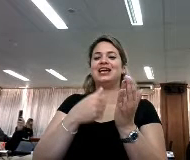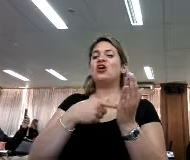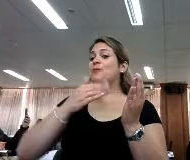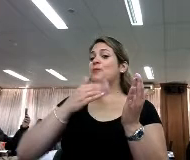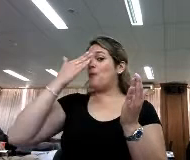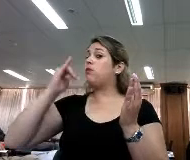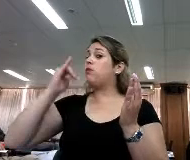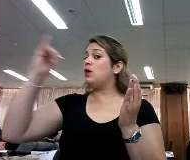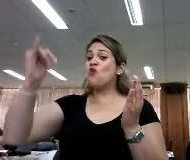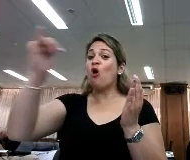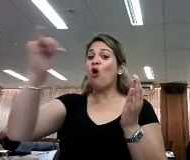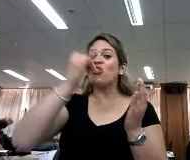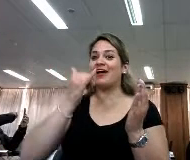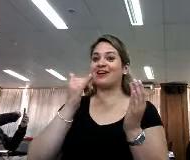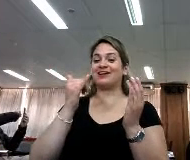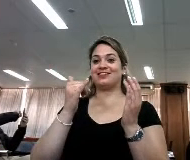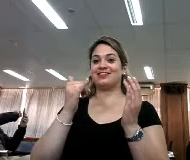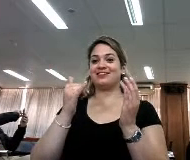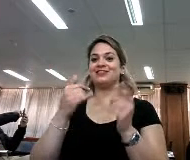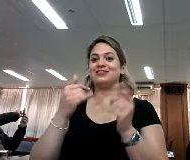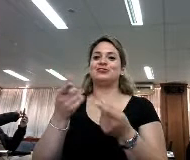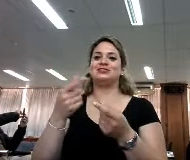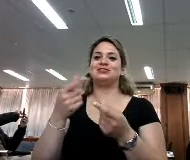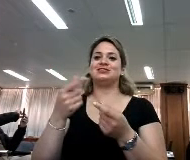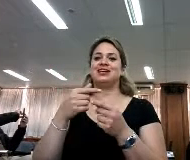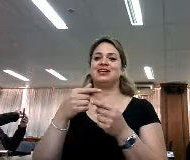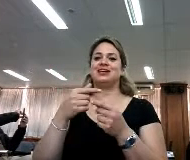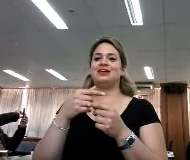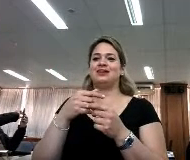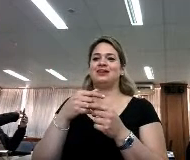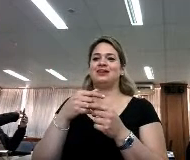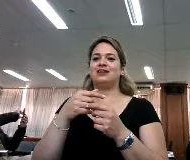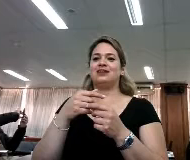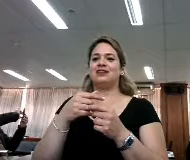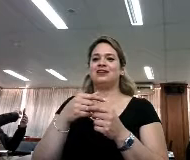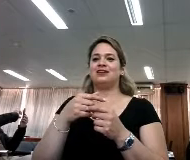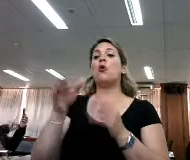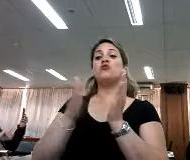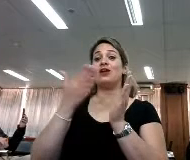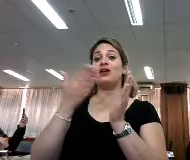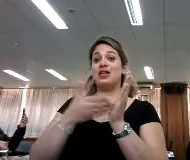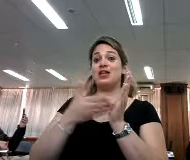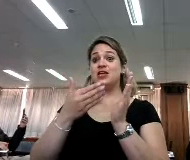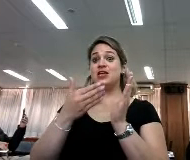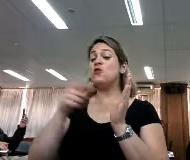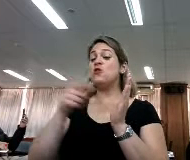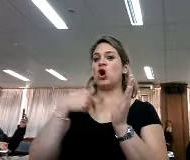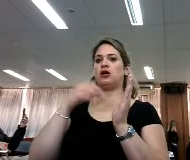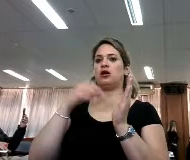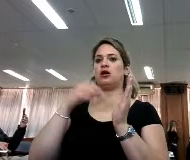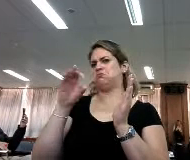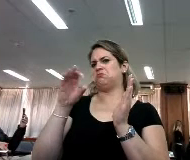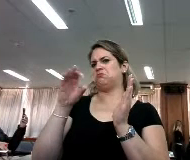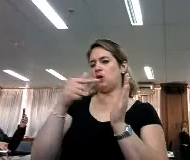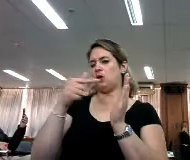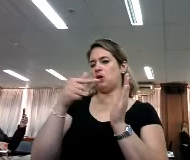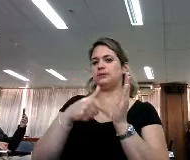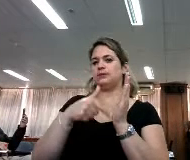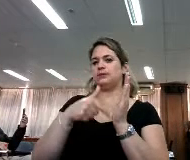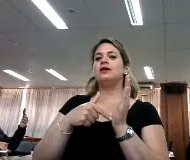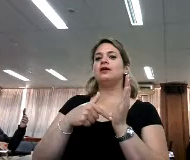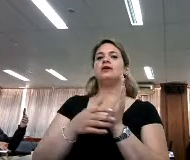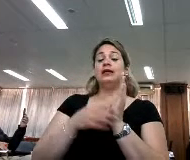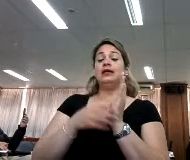entonces por eso pudimos tener la sombra que vivió del chapitel, que es la obra de Lovecraft, que se la replica Robert Bloch